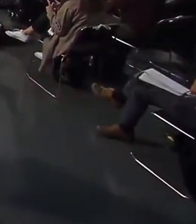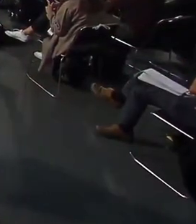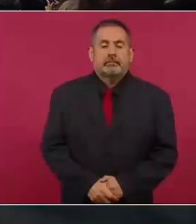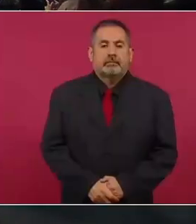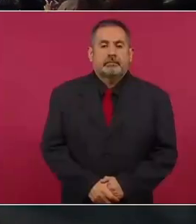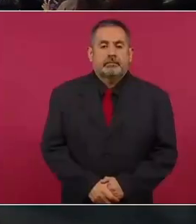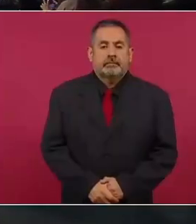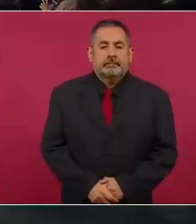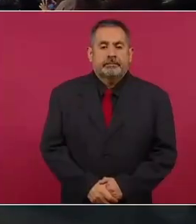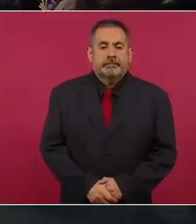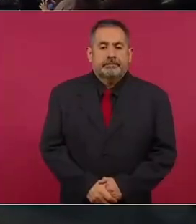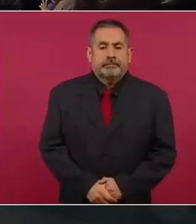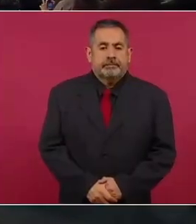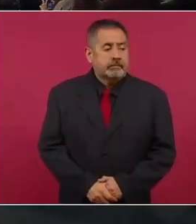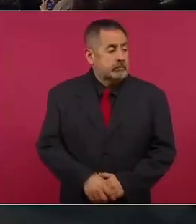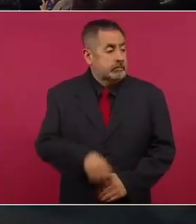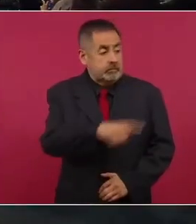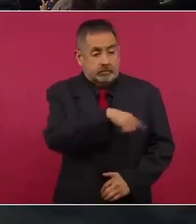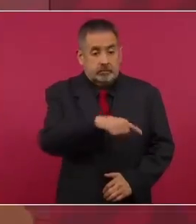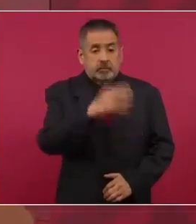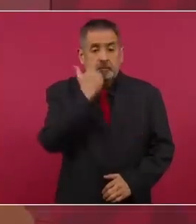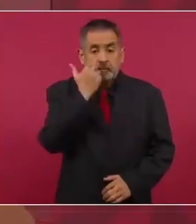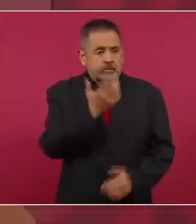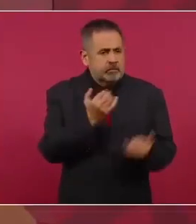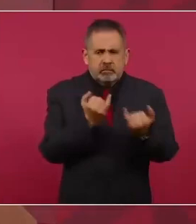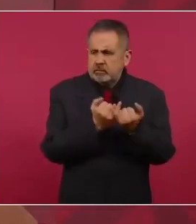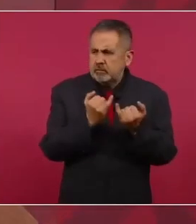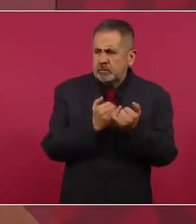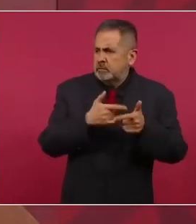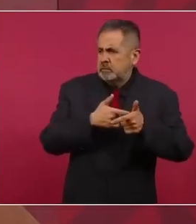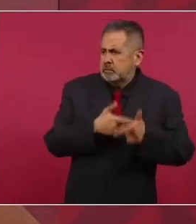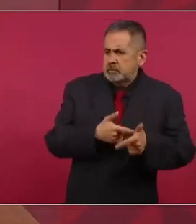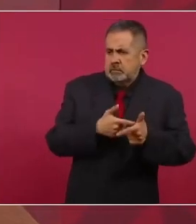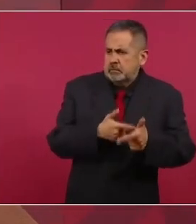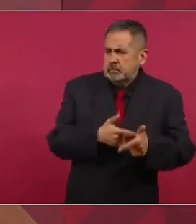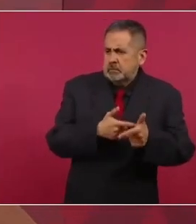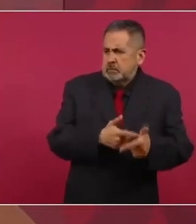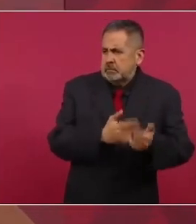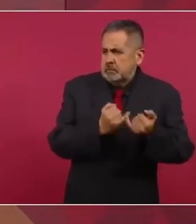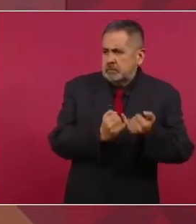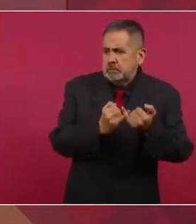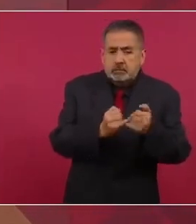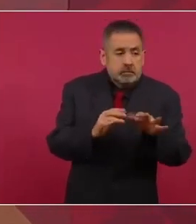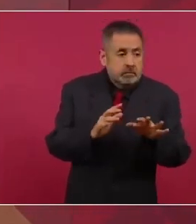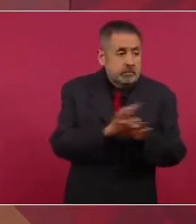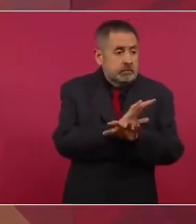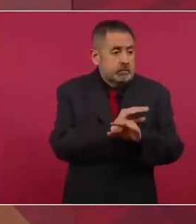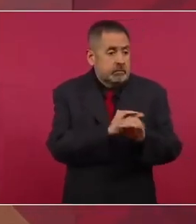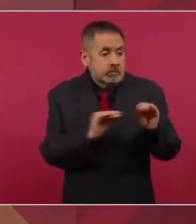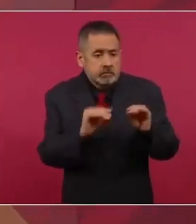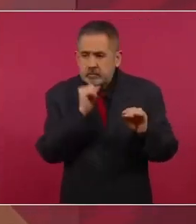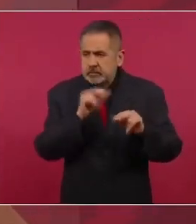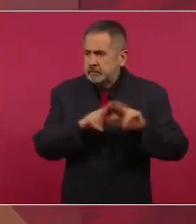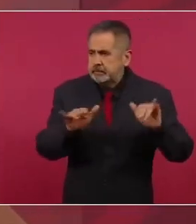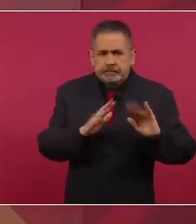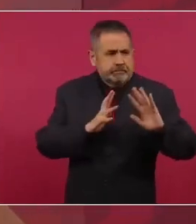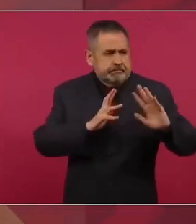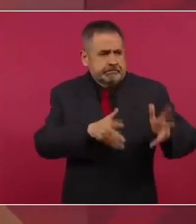mantén todo igual y que no se mueva ni una hoja